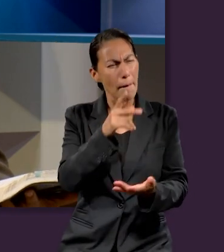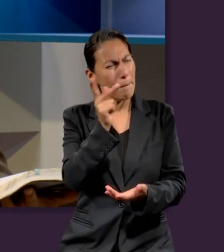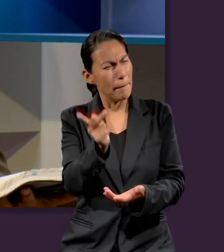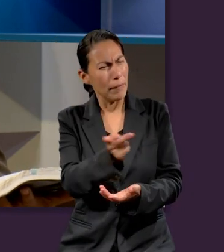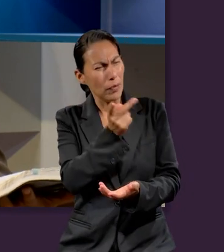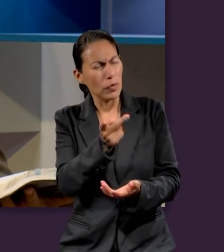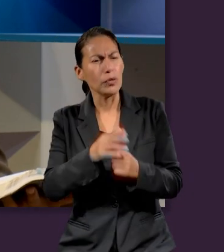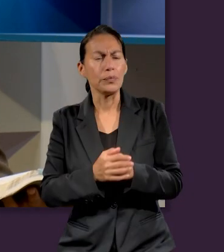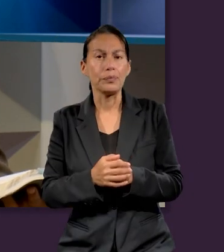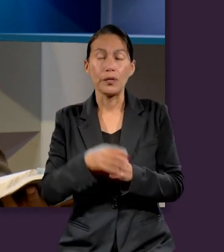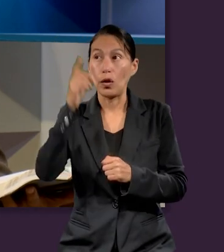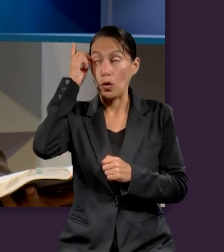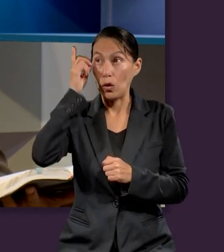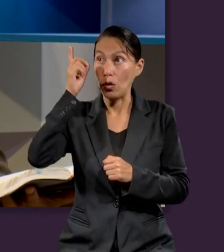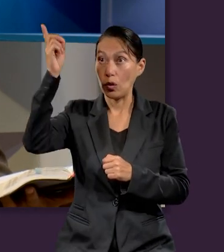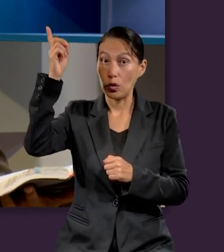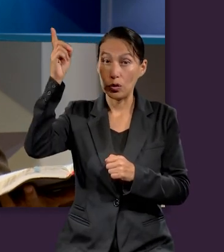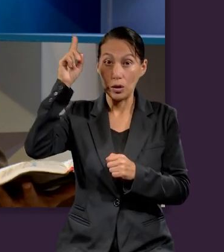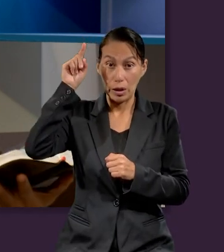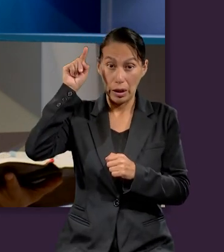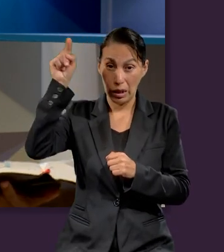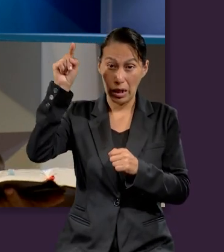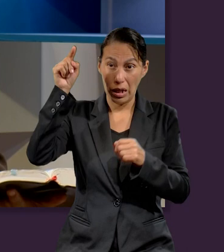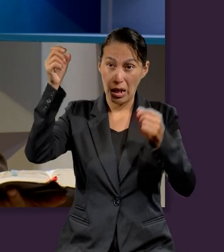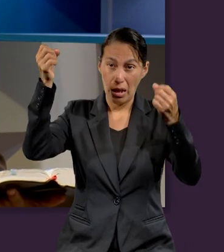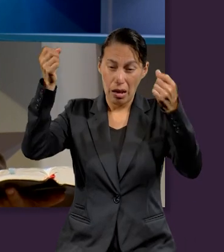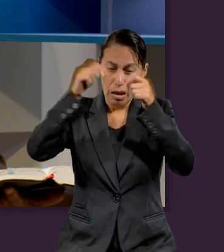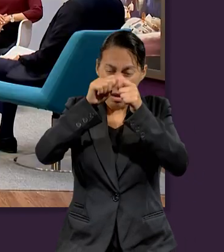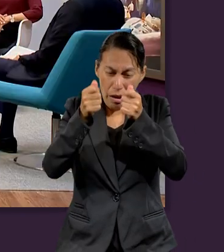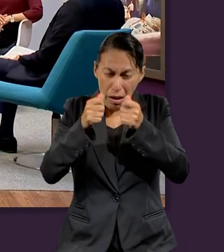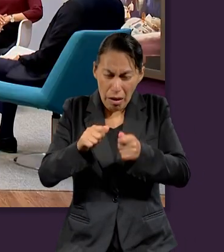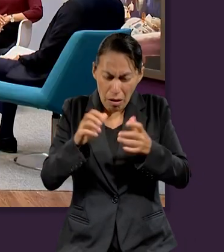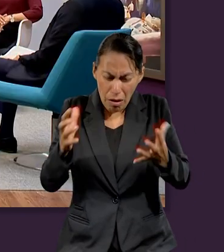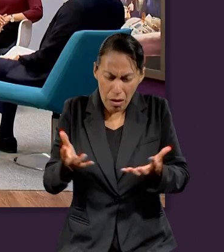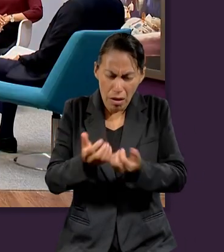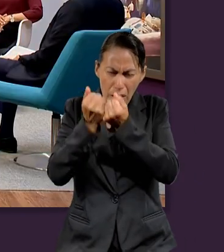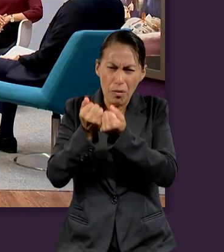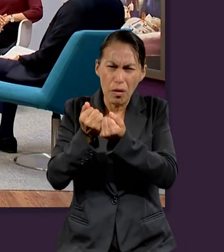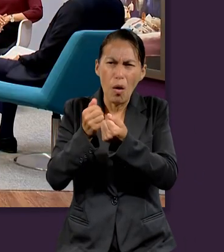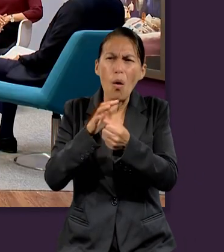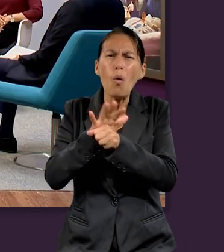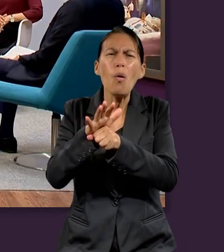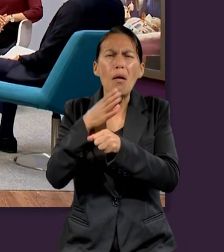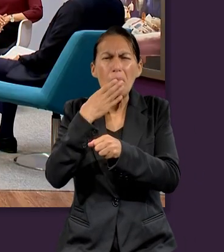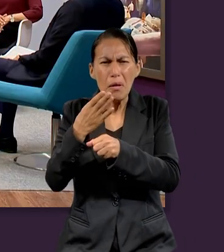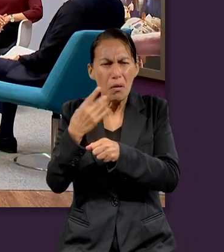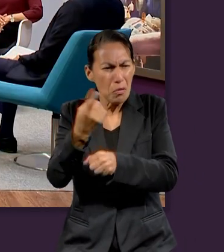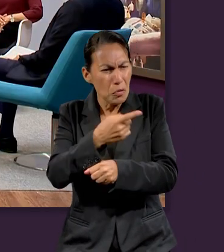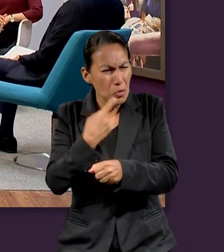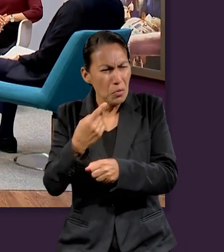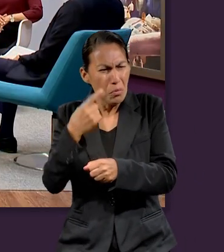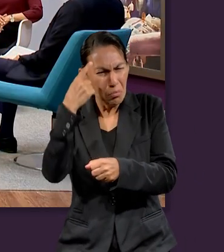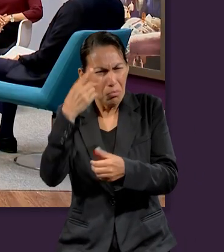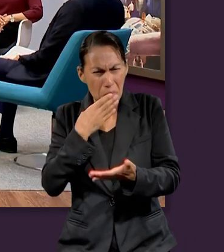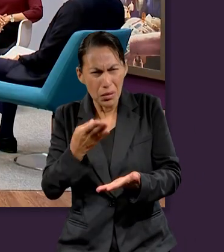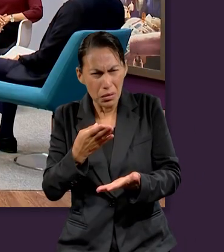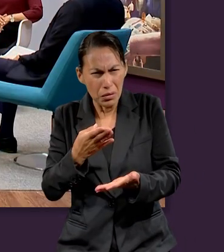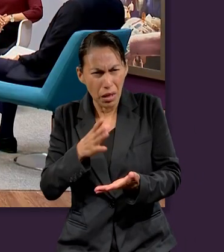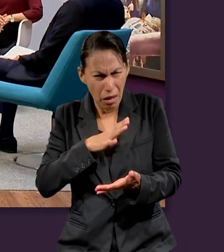porque es nuestro Criador y también porque es nuestro Redentor? ¿Hay beneficios en adorarlo?